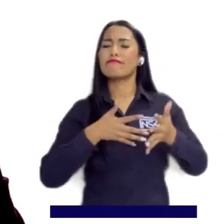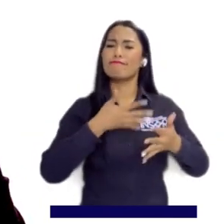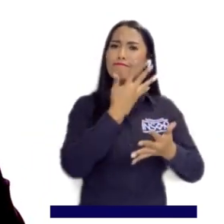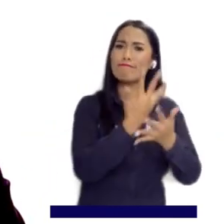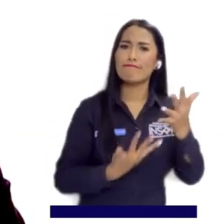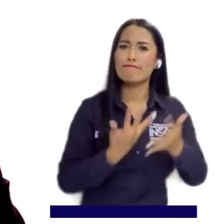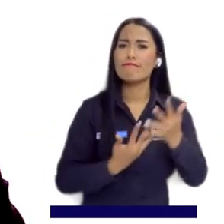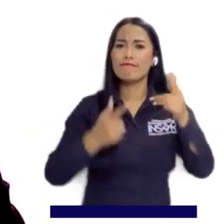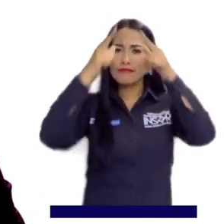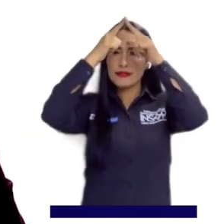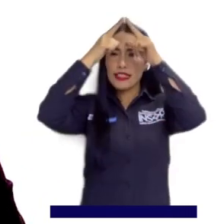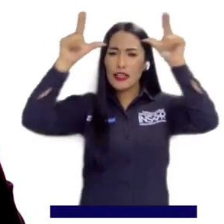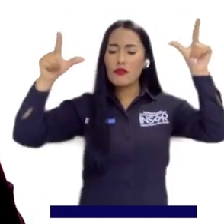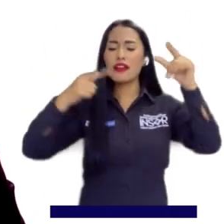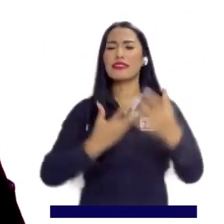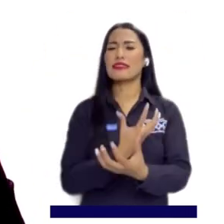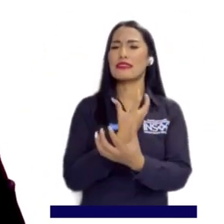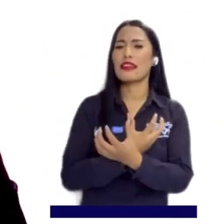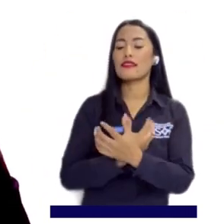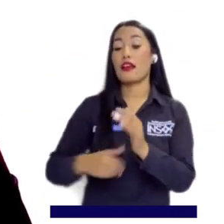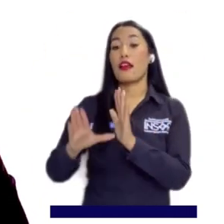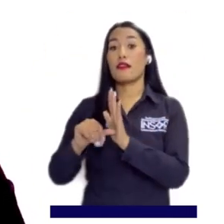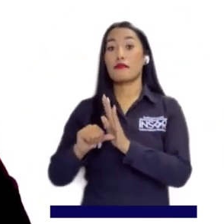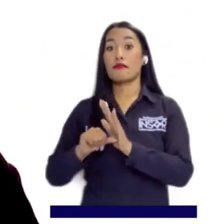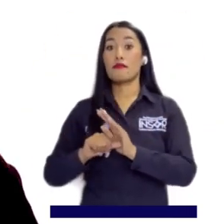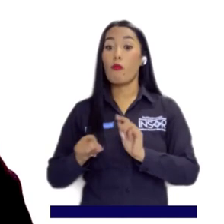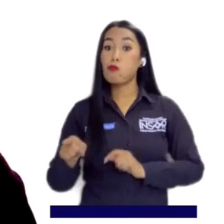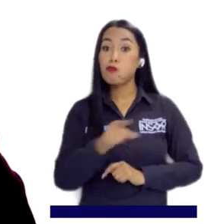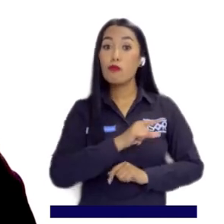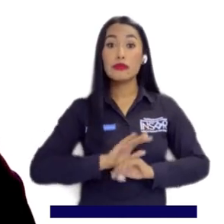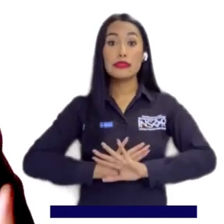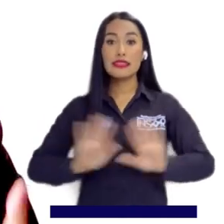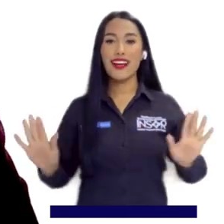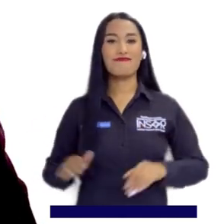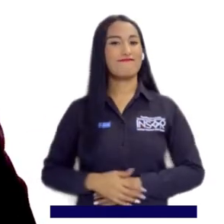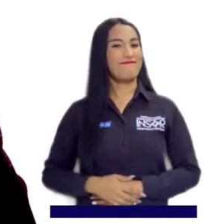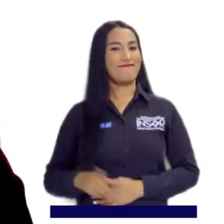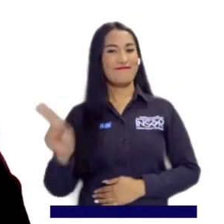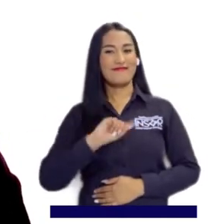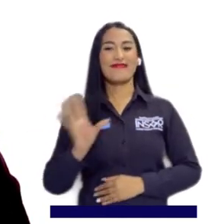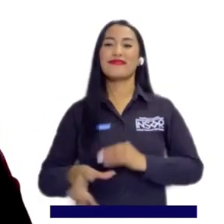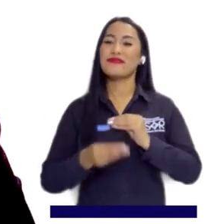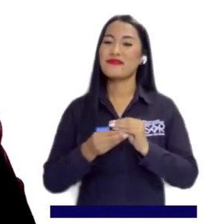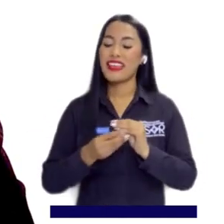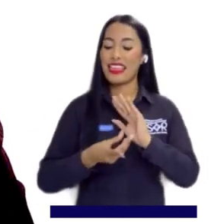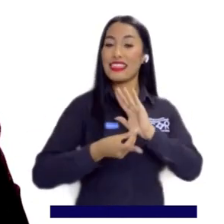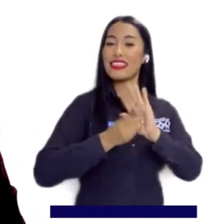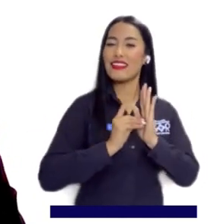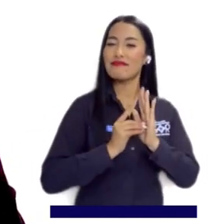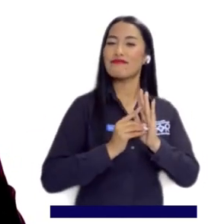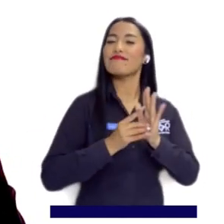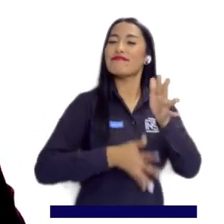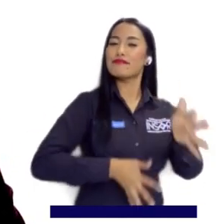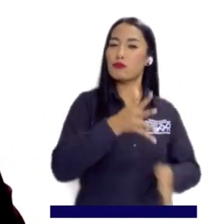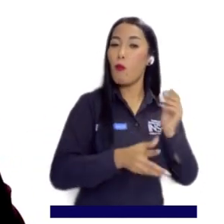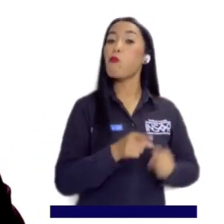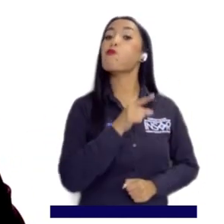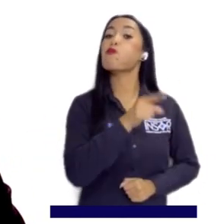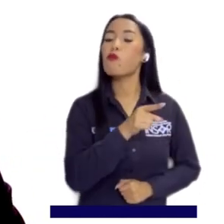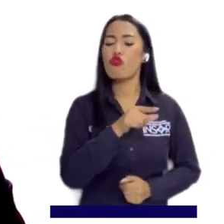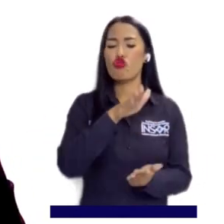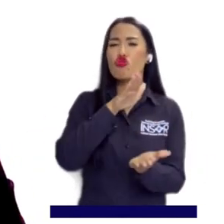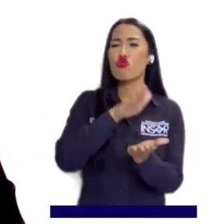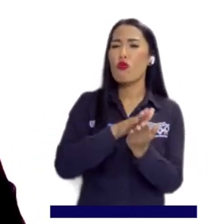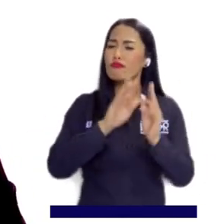señas en áreas como matemáticas, lenguaje, ciencias naturales y ciencias sociales. Pero ahí no se queda la plataforma. Tiene también diccionarios de lengua de